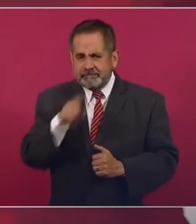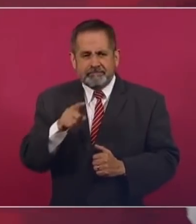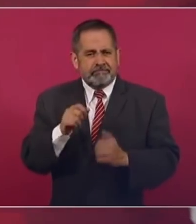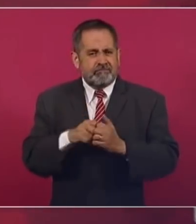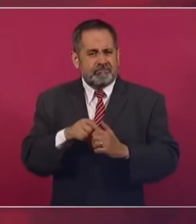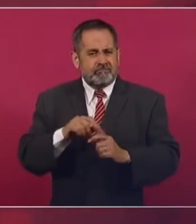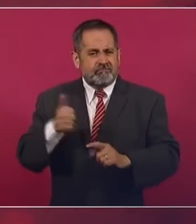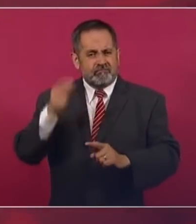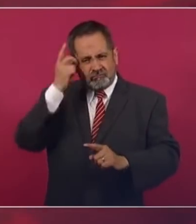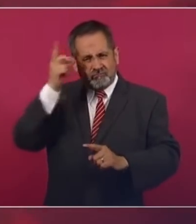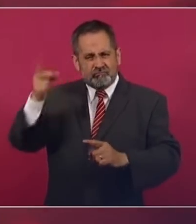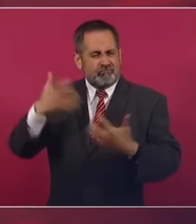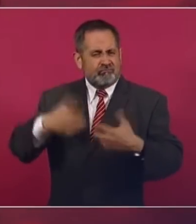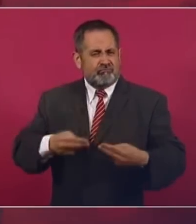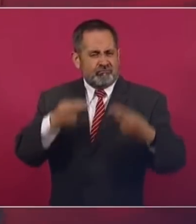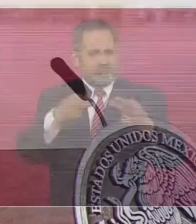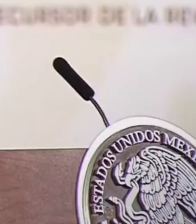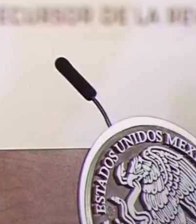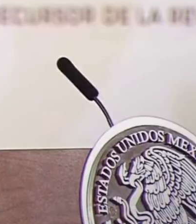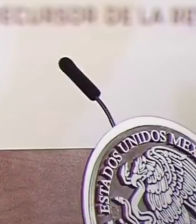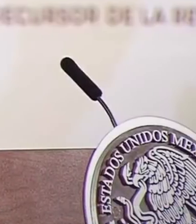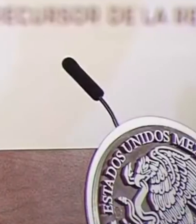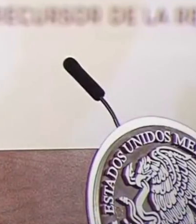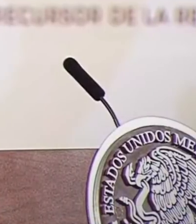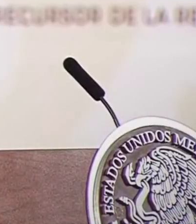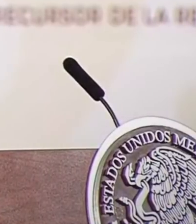mexicanos,